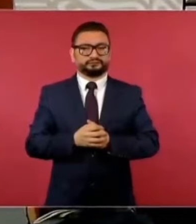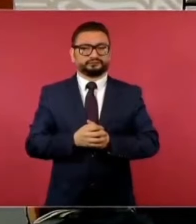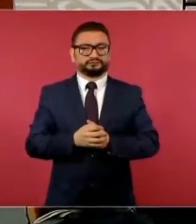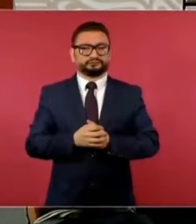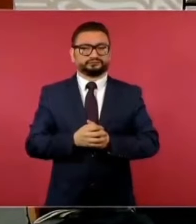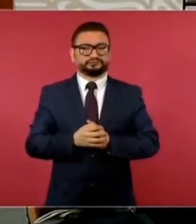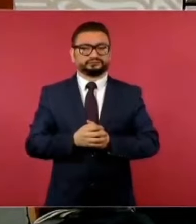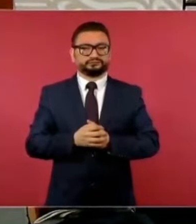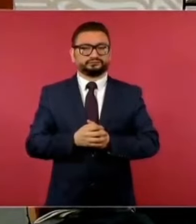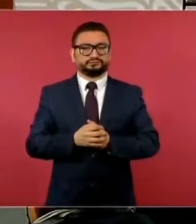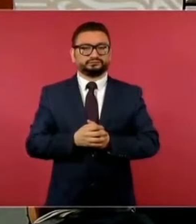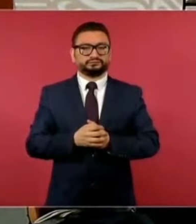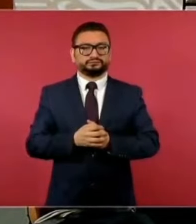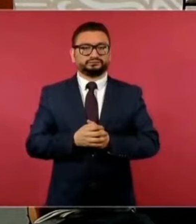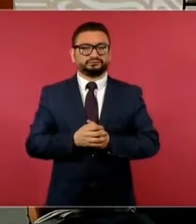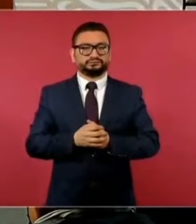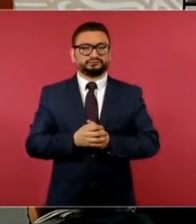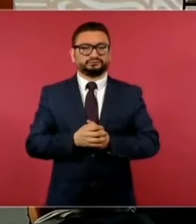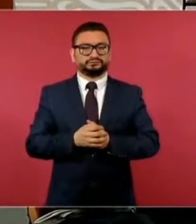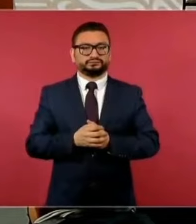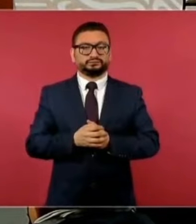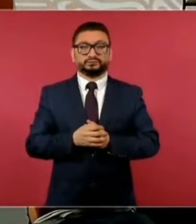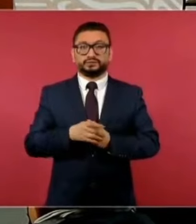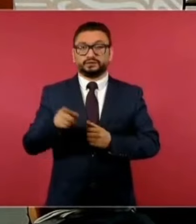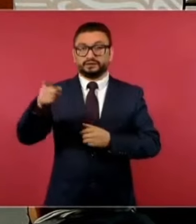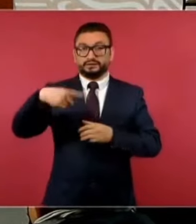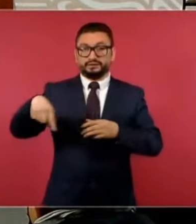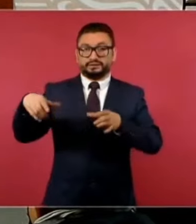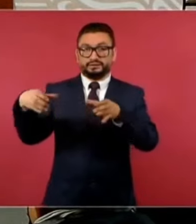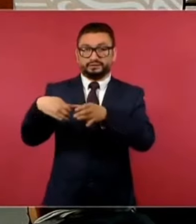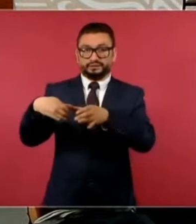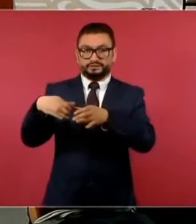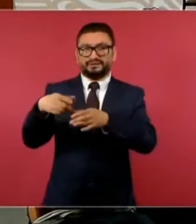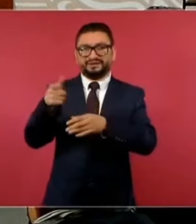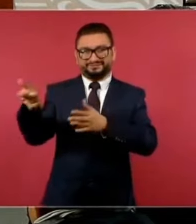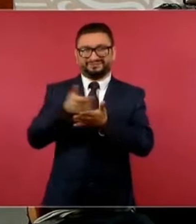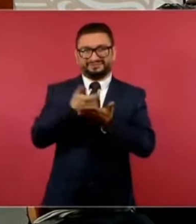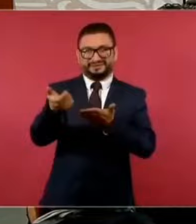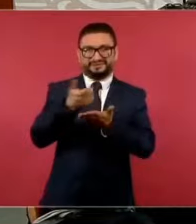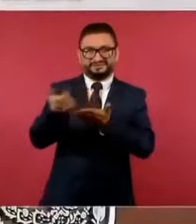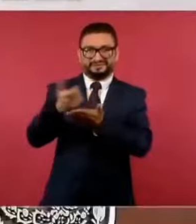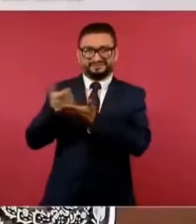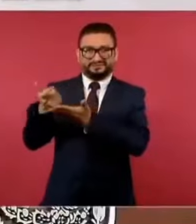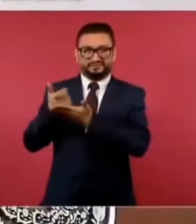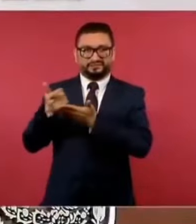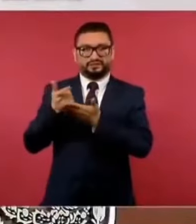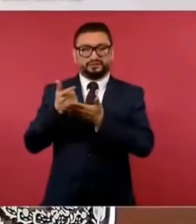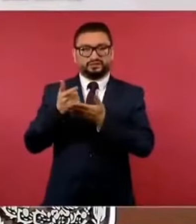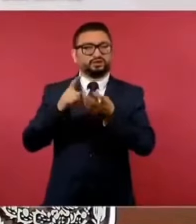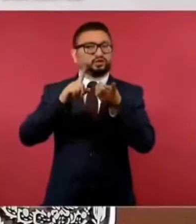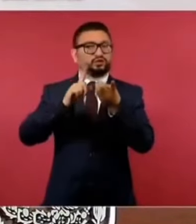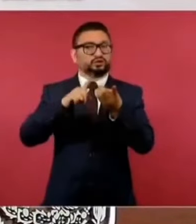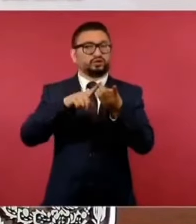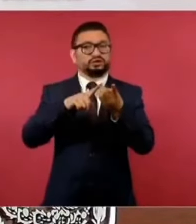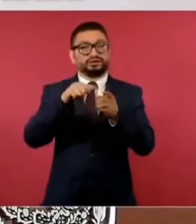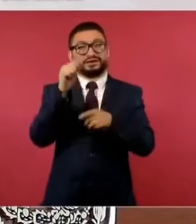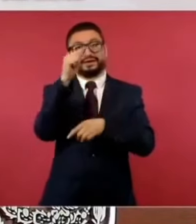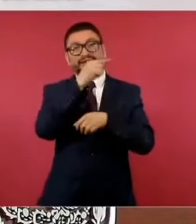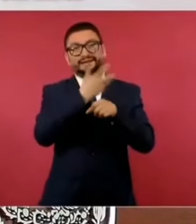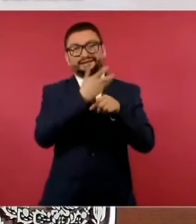colaboradores a los que les pagan, desde la cuenta de Delaware. Delaware,